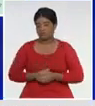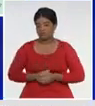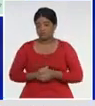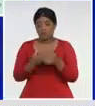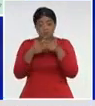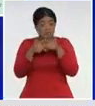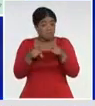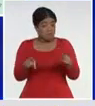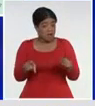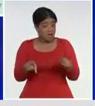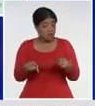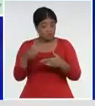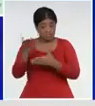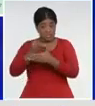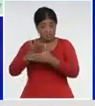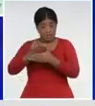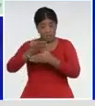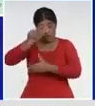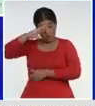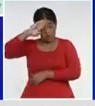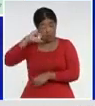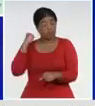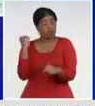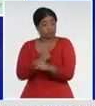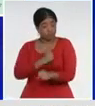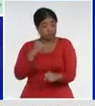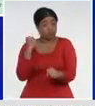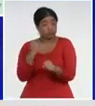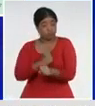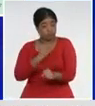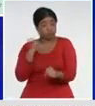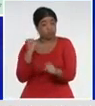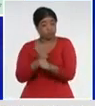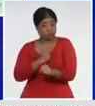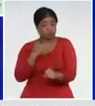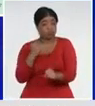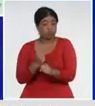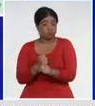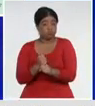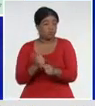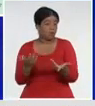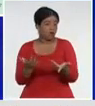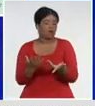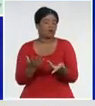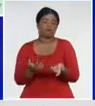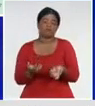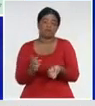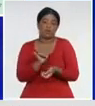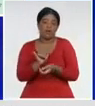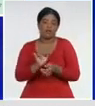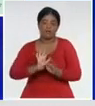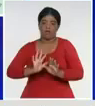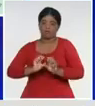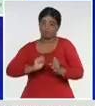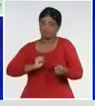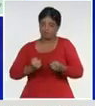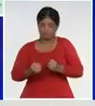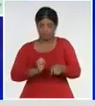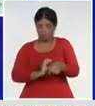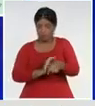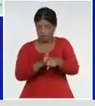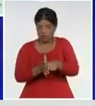formas, Santiago, trabaja, intensamente, para, lograr, mantener, controlada, la pandemia,